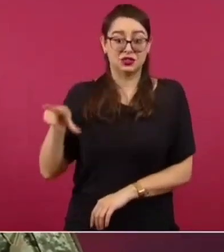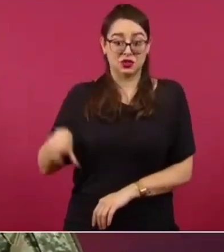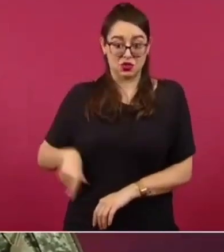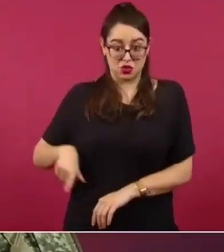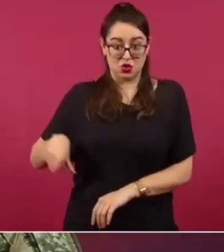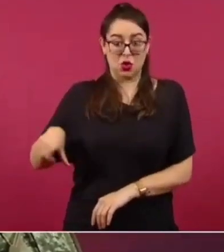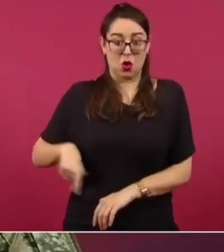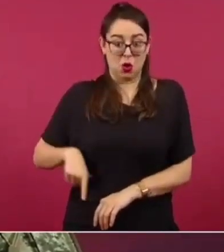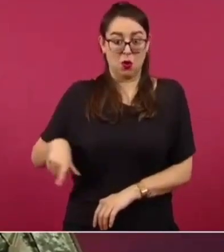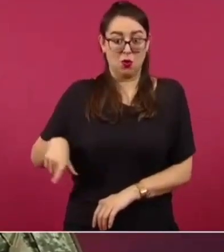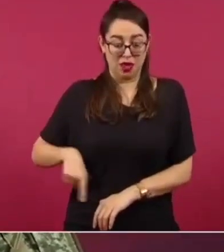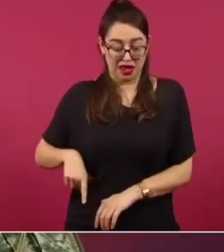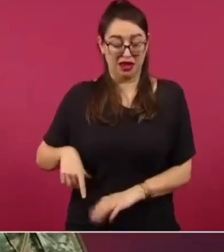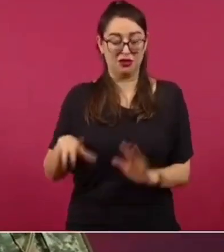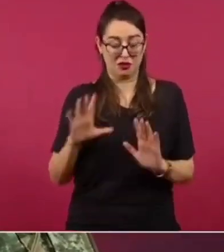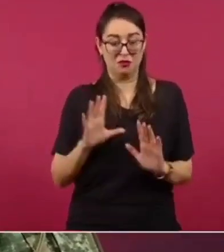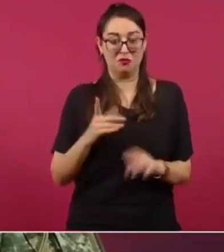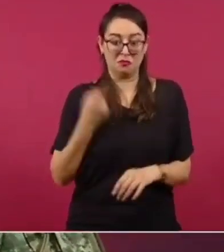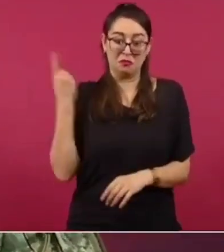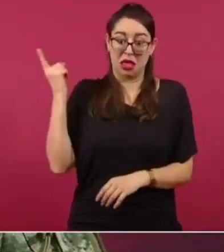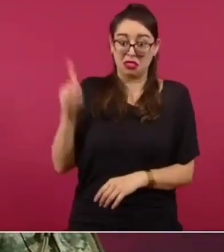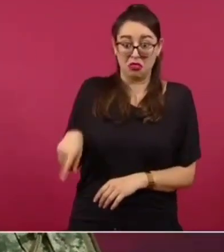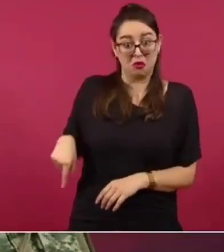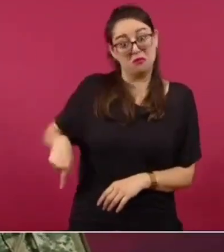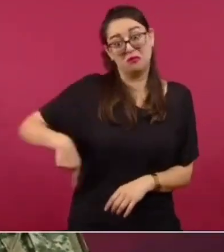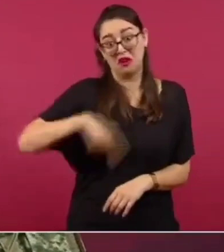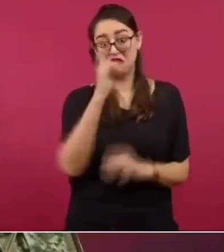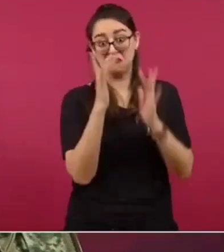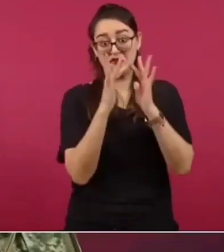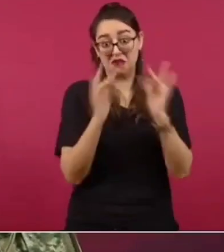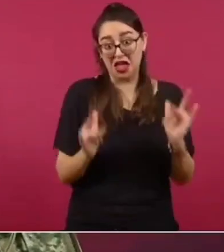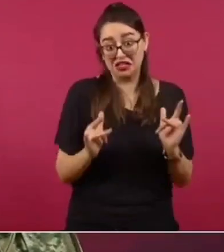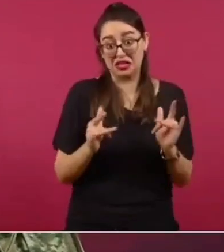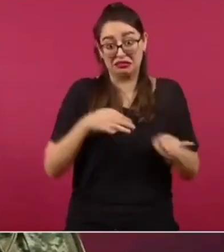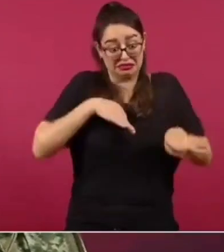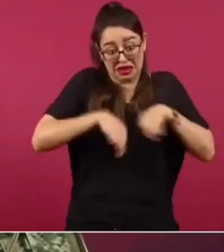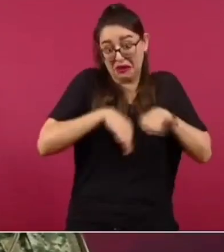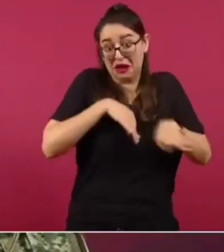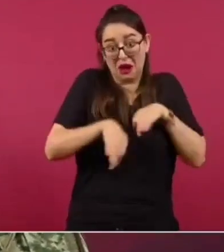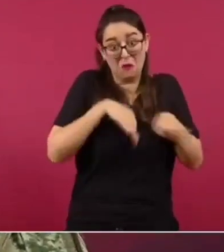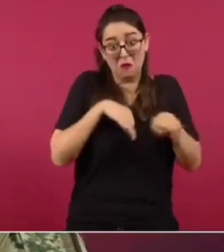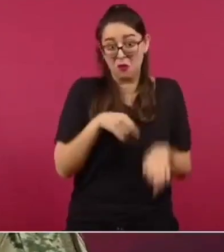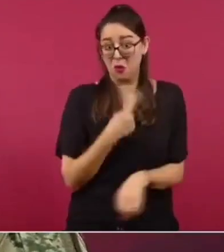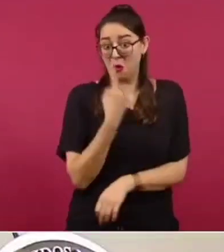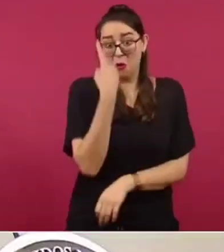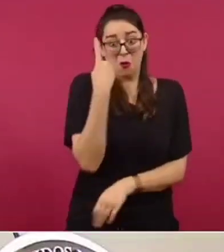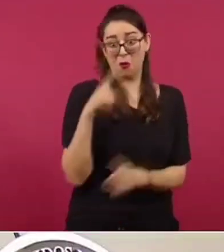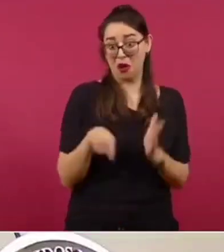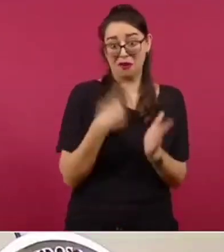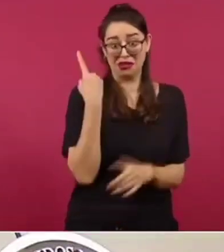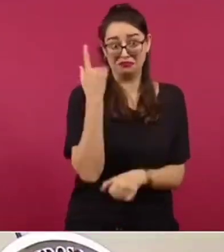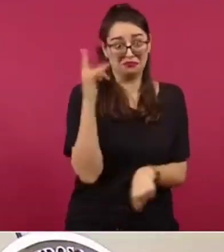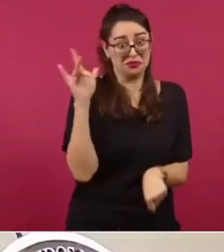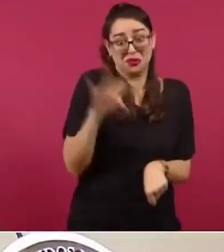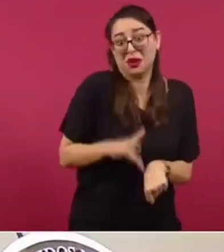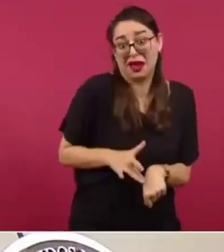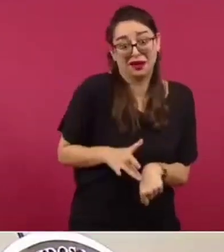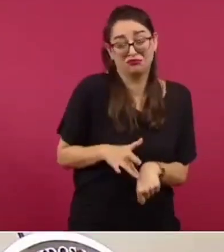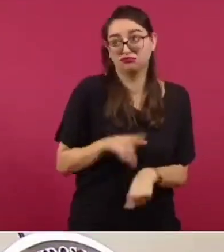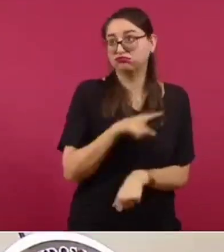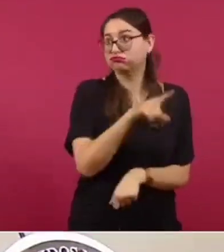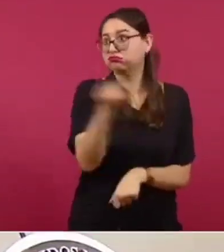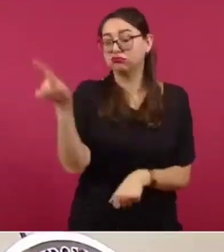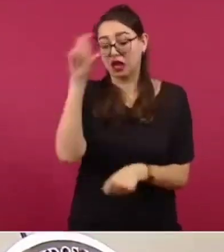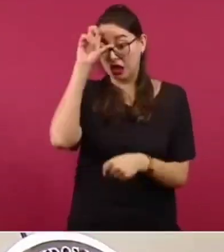Estados Mayores, México, Francia. Es el único país, es la única ciudad de Europa que conozco. En los